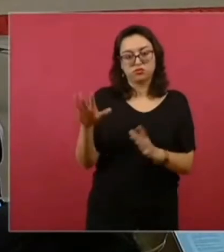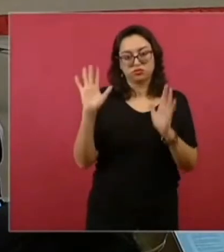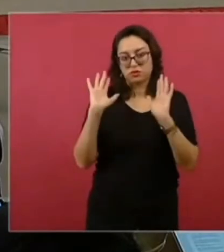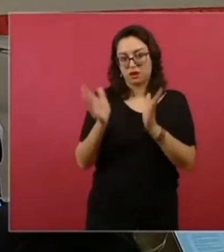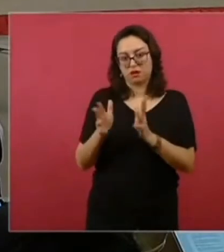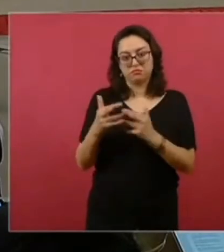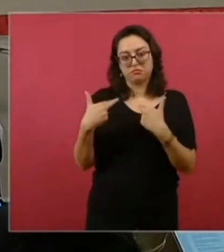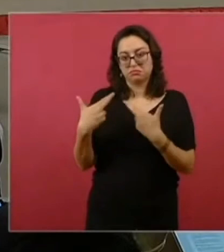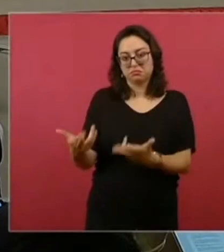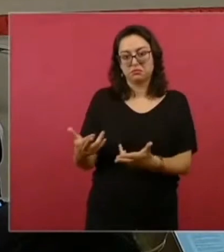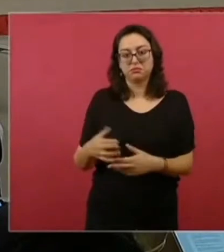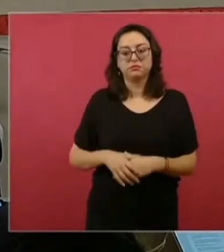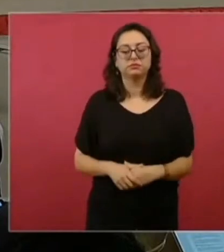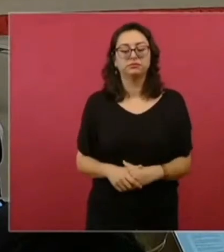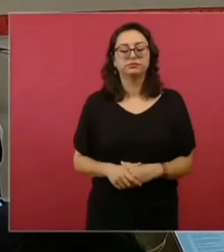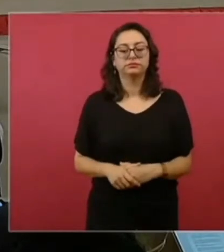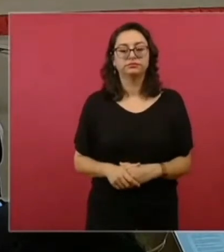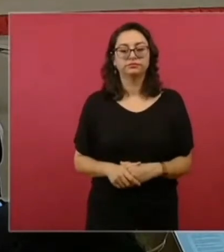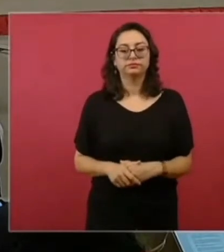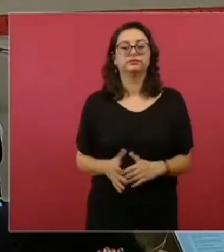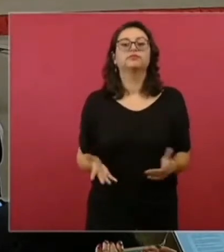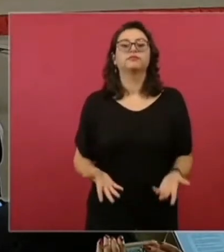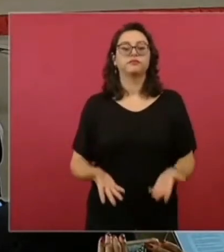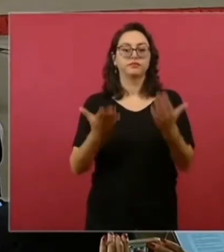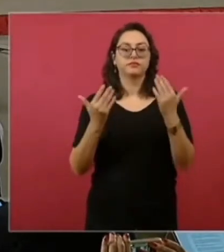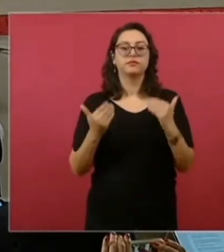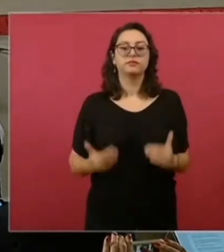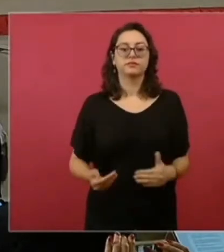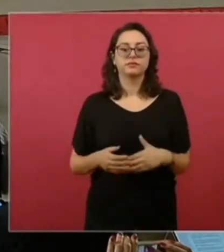archivos. También, ¿la que sigue?